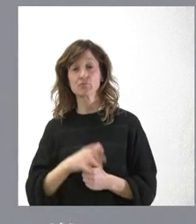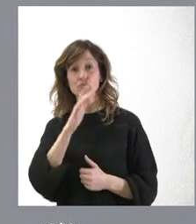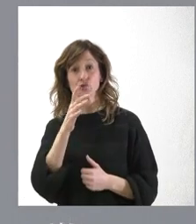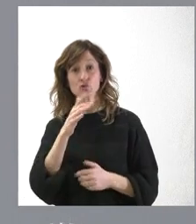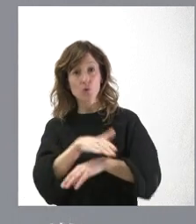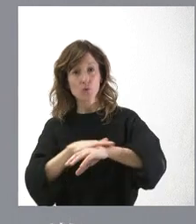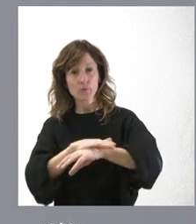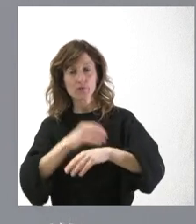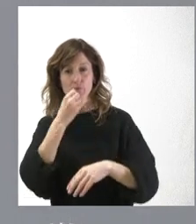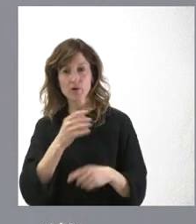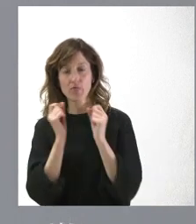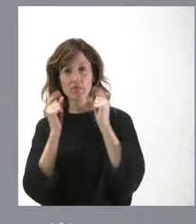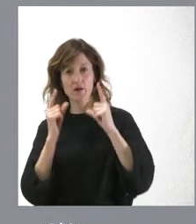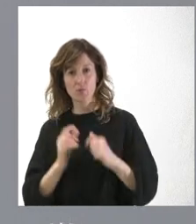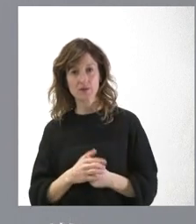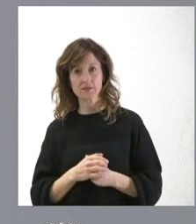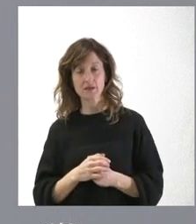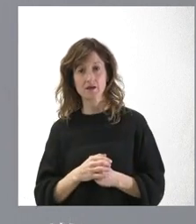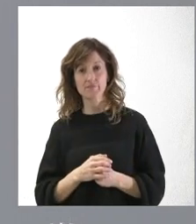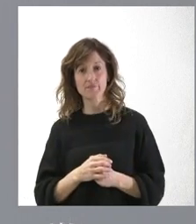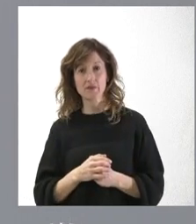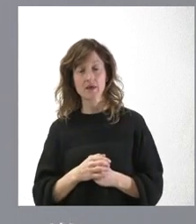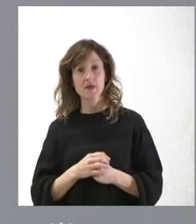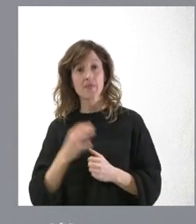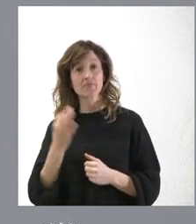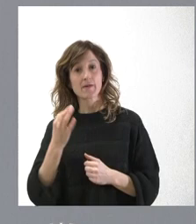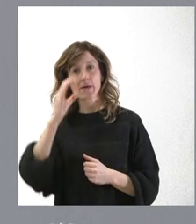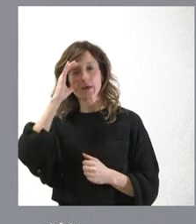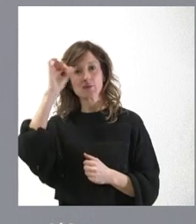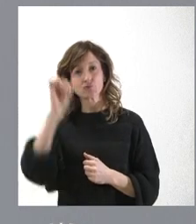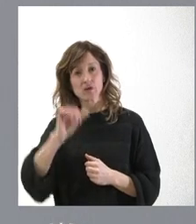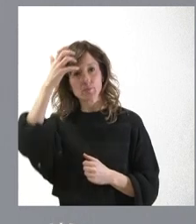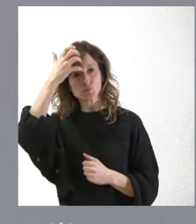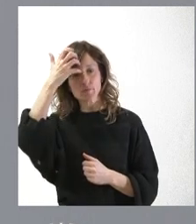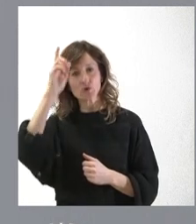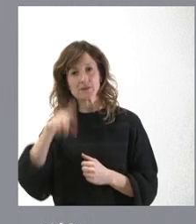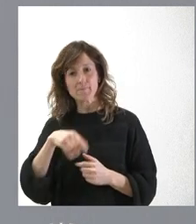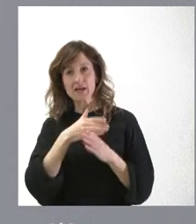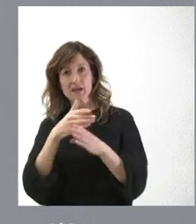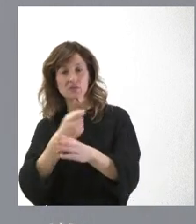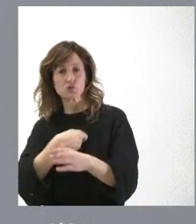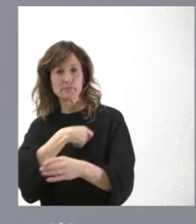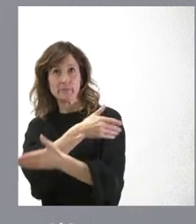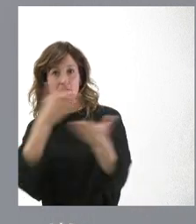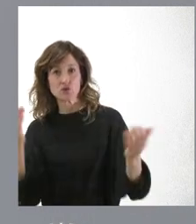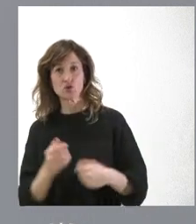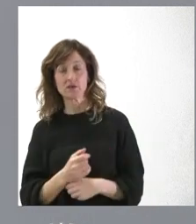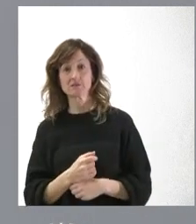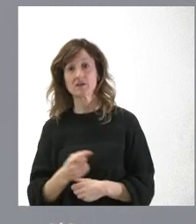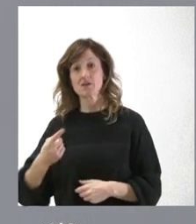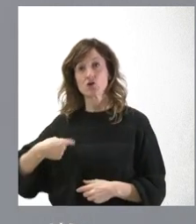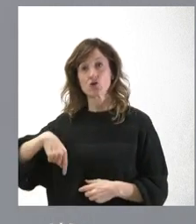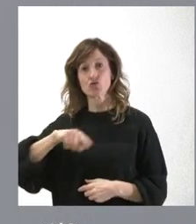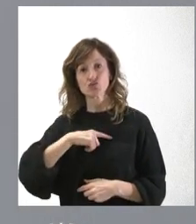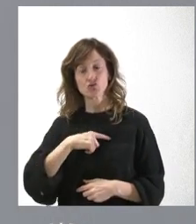es bueno que se dé cuenta de que, aparte de escuchar a Puigdemont, tiene que escuchar al resto de los españoles. Y nosotros también nos